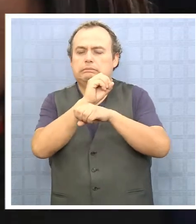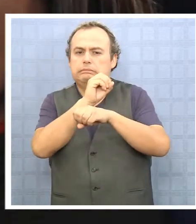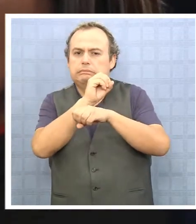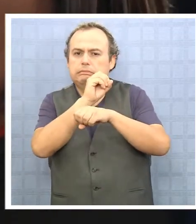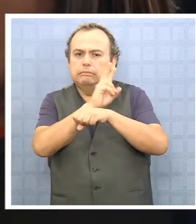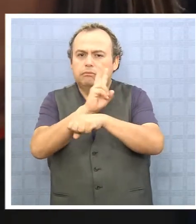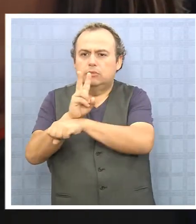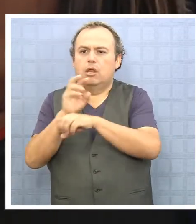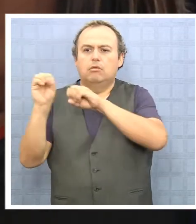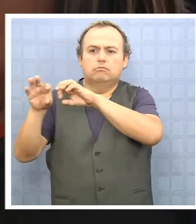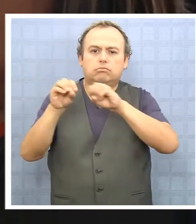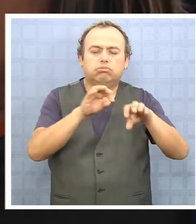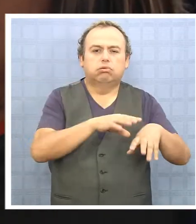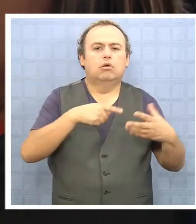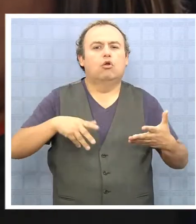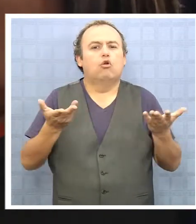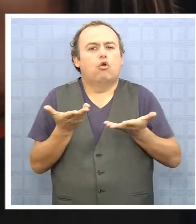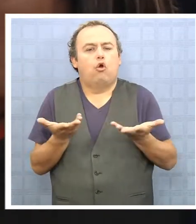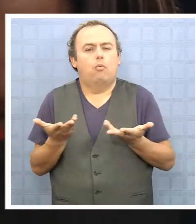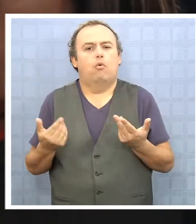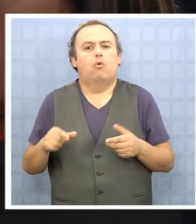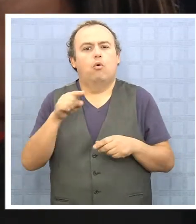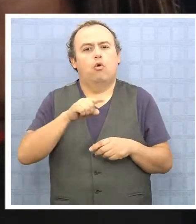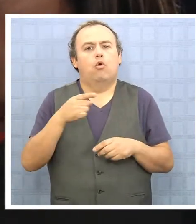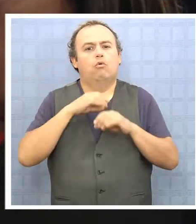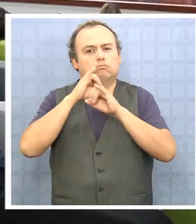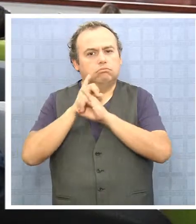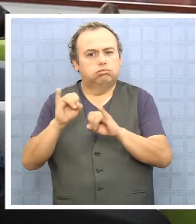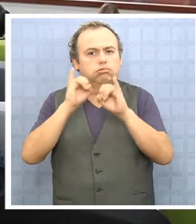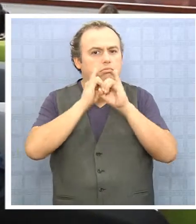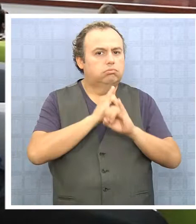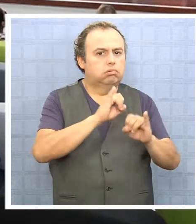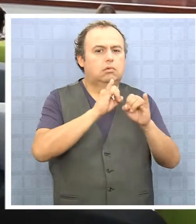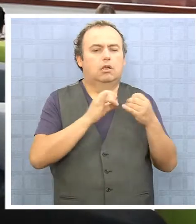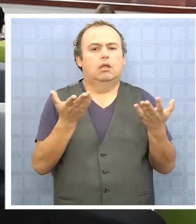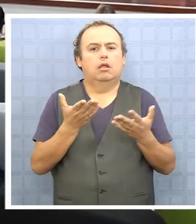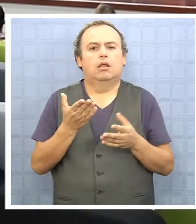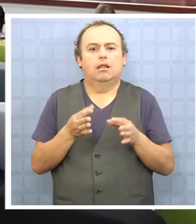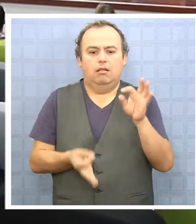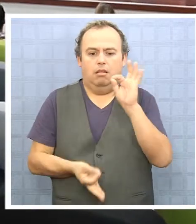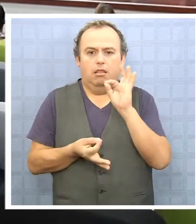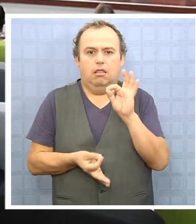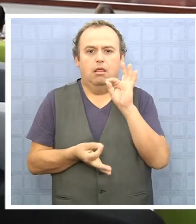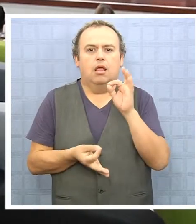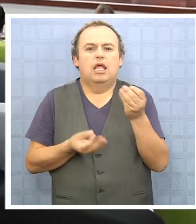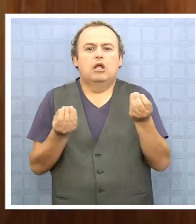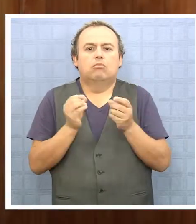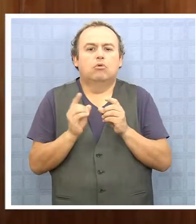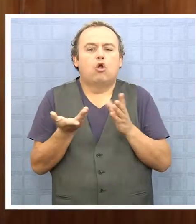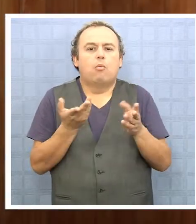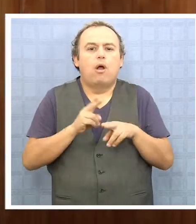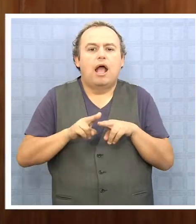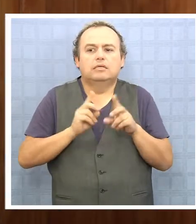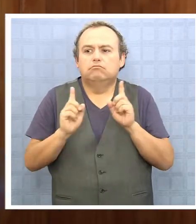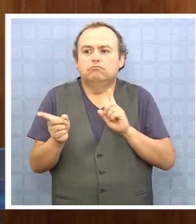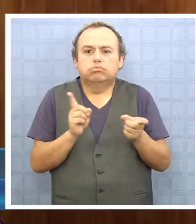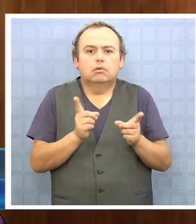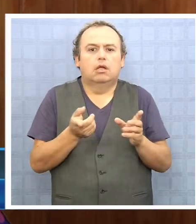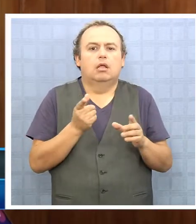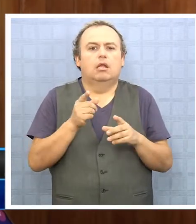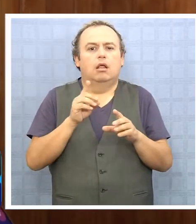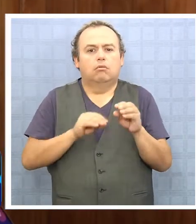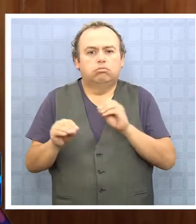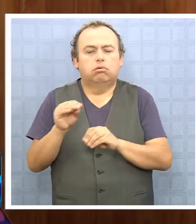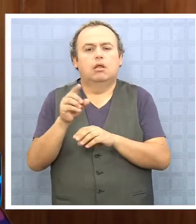condiciones de riesgo. Que se informen, que los docentes se informen, que existe este documento de gestión, que puedan elaborarlo en sus